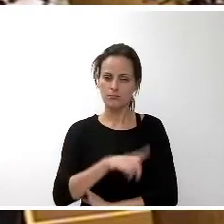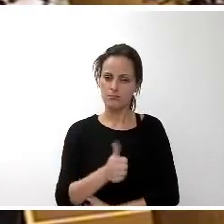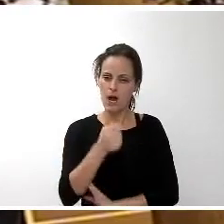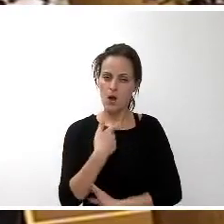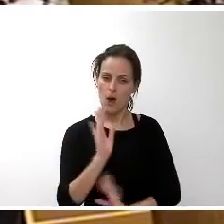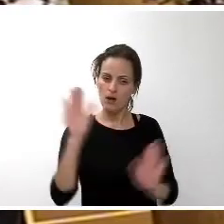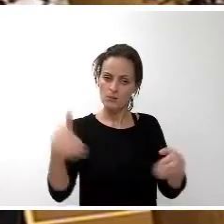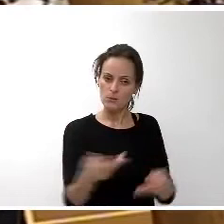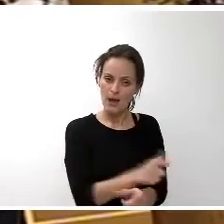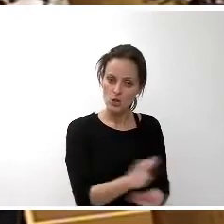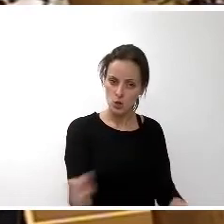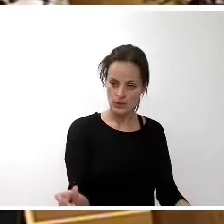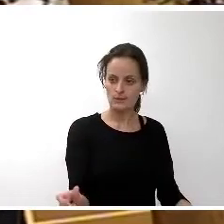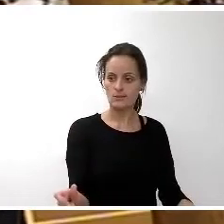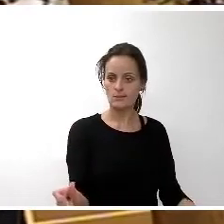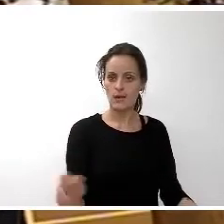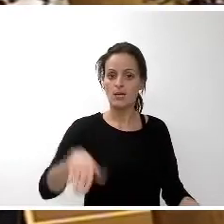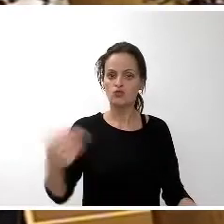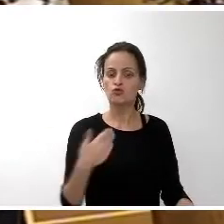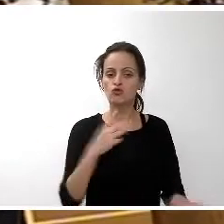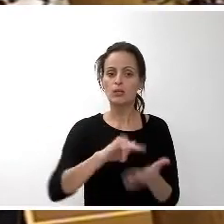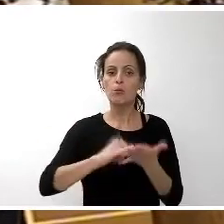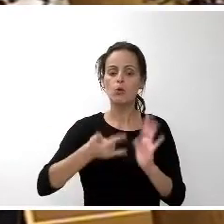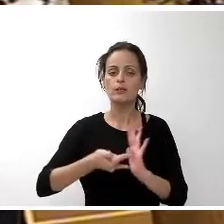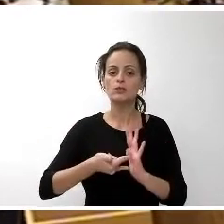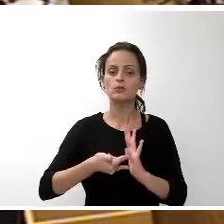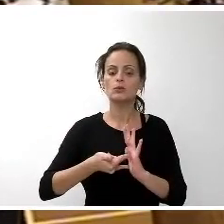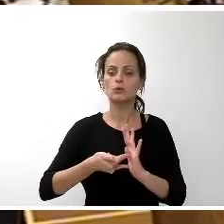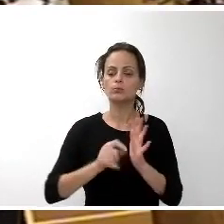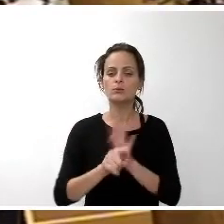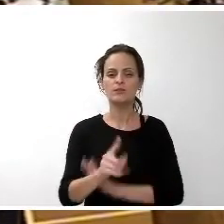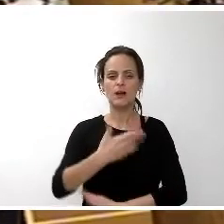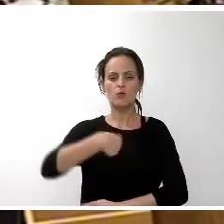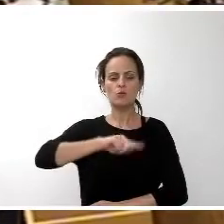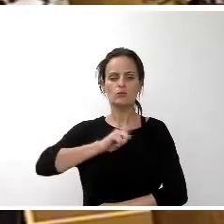en las personas. Por lo tanto, es un proyecto, desde nuestro punto de vista,